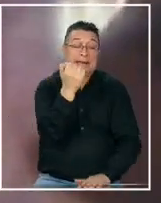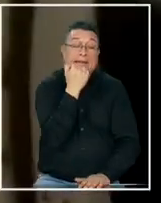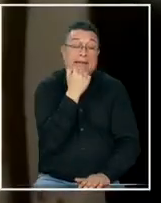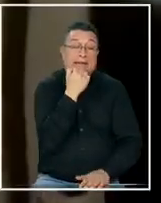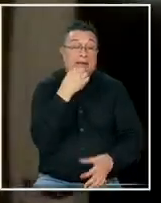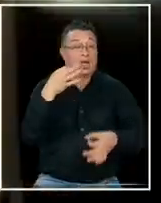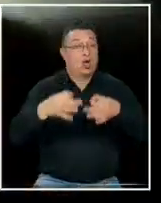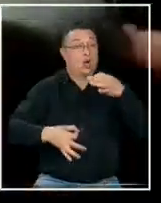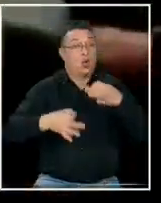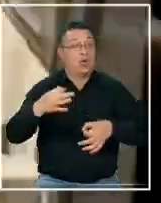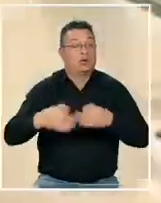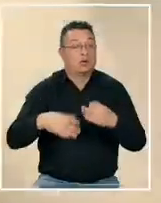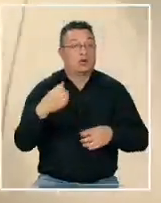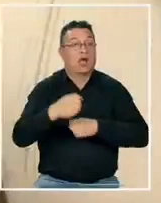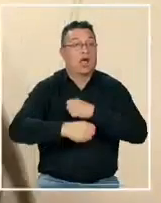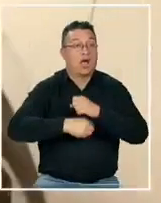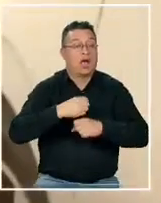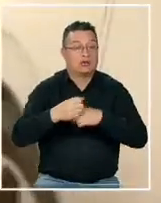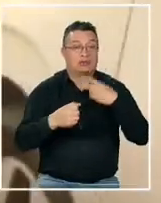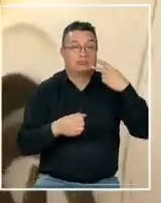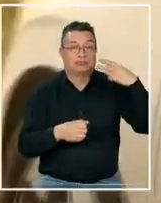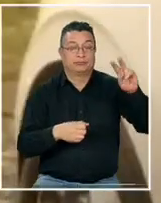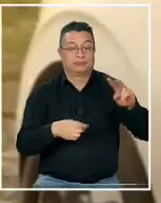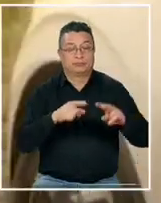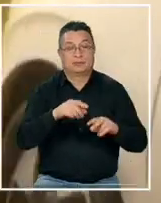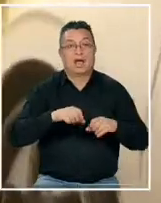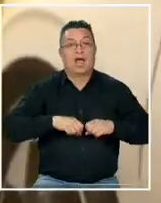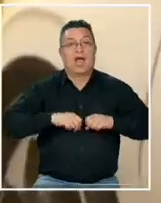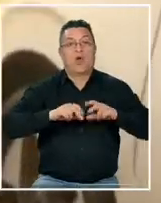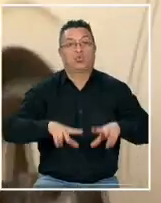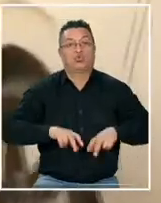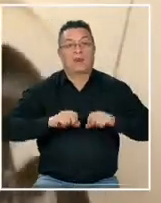de las últimas décadas en el país oceánico